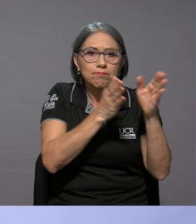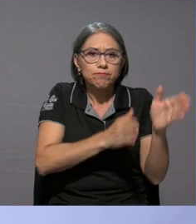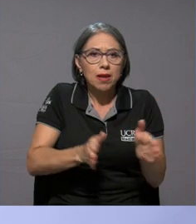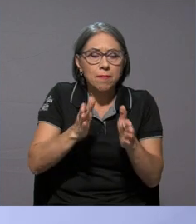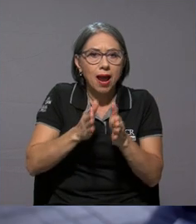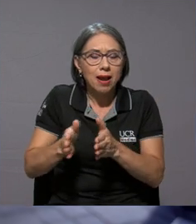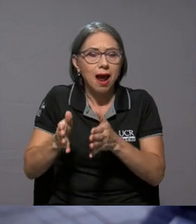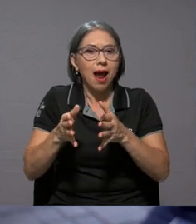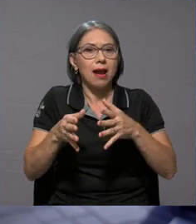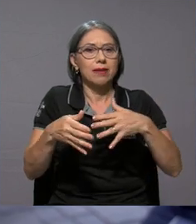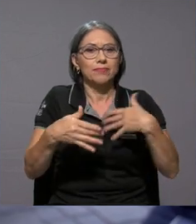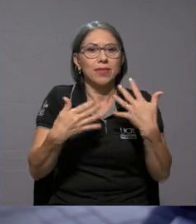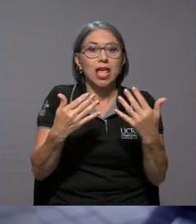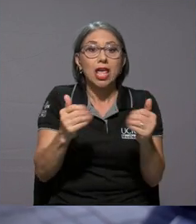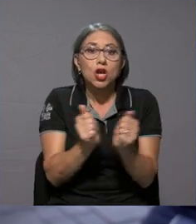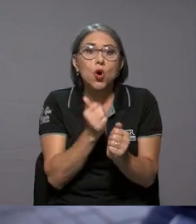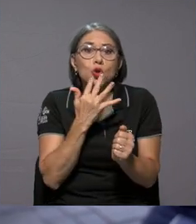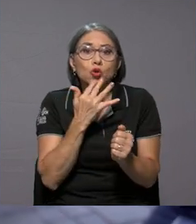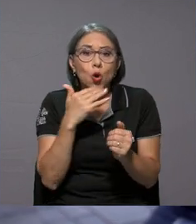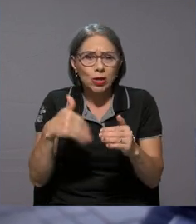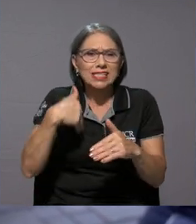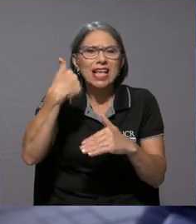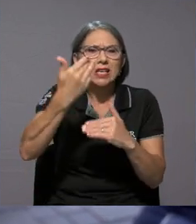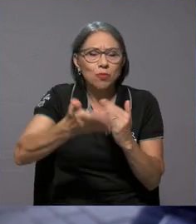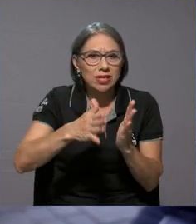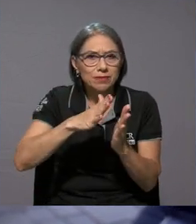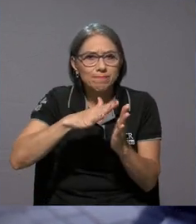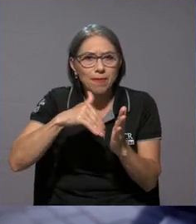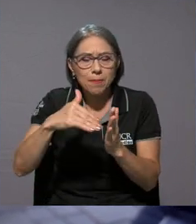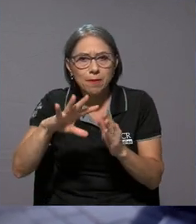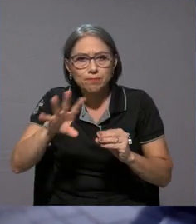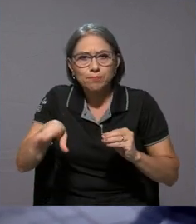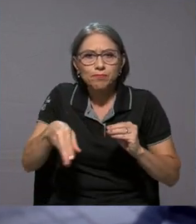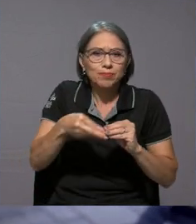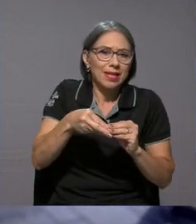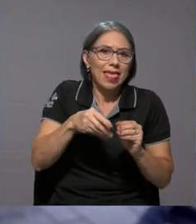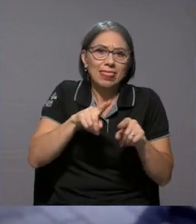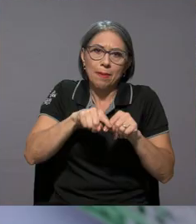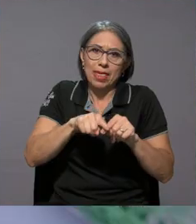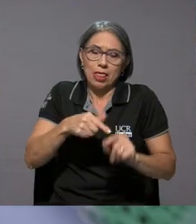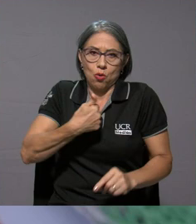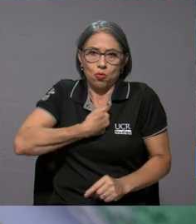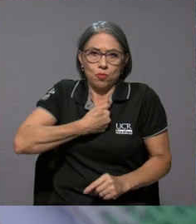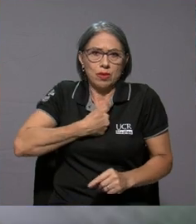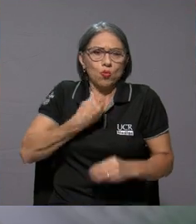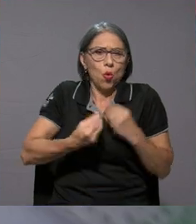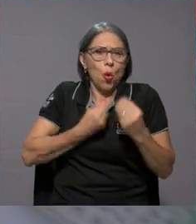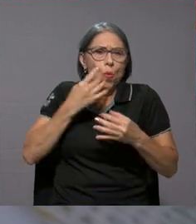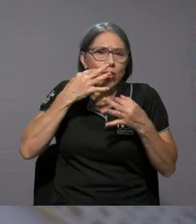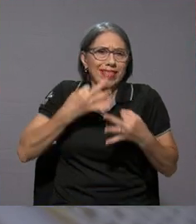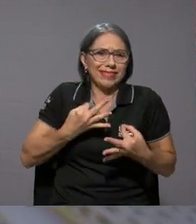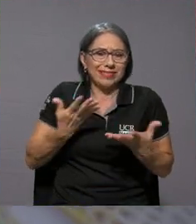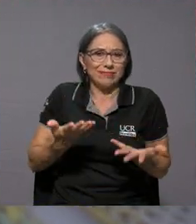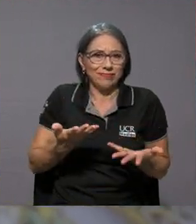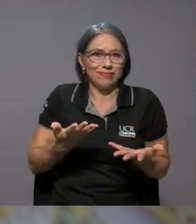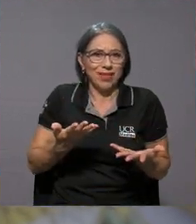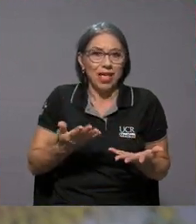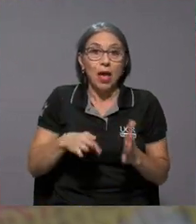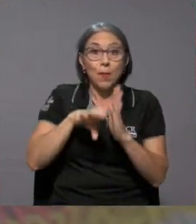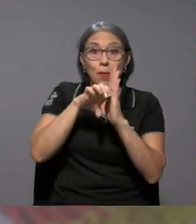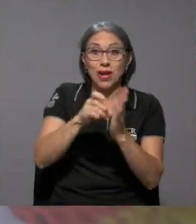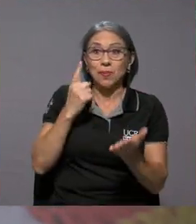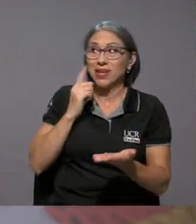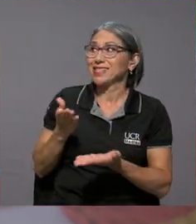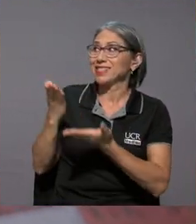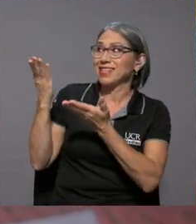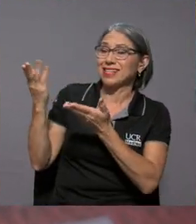y los colores lo agrega uno, digamos, al gusto de uno. Como este, digamos, como este se